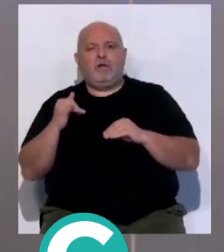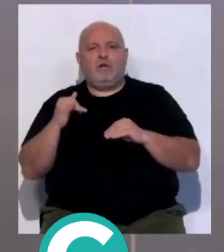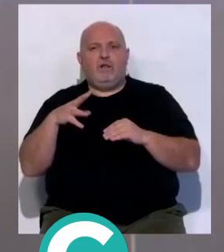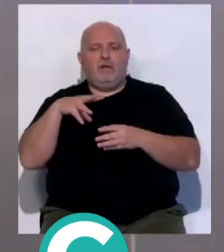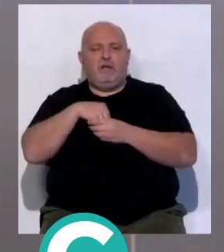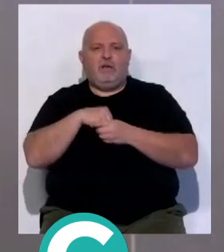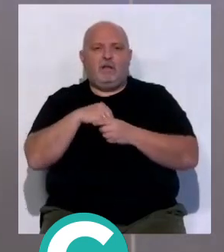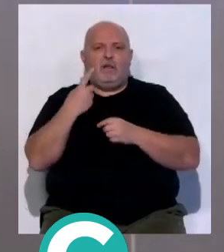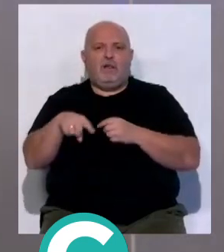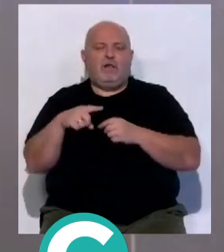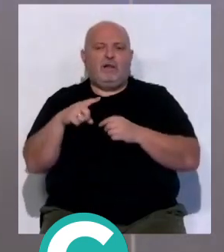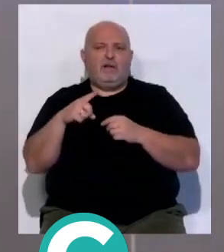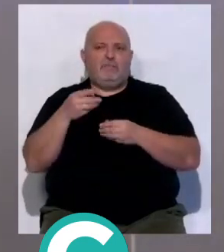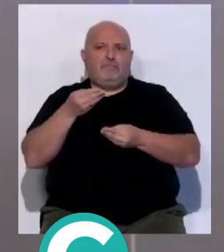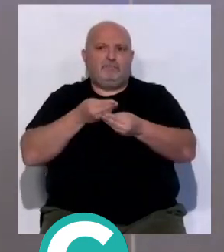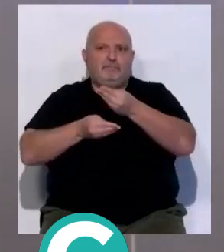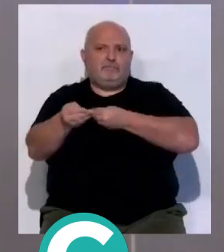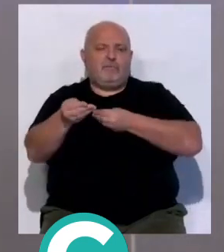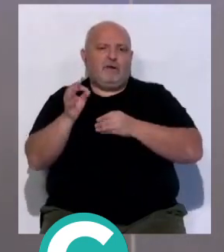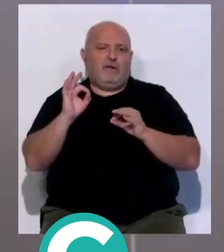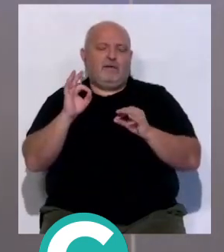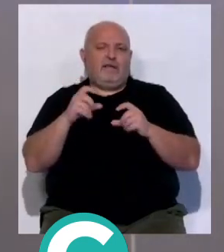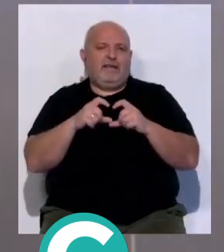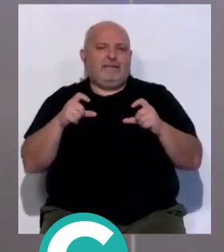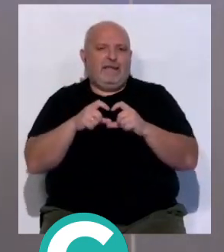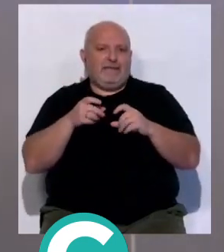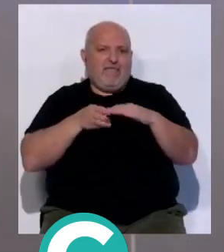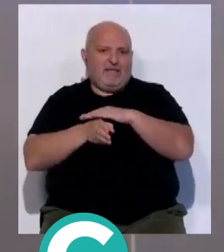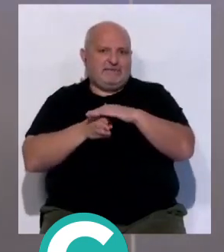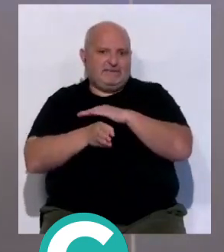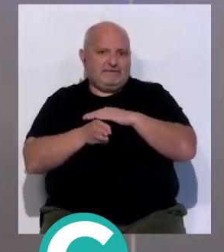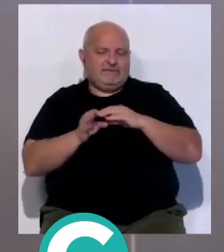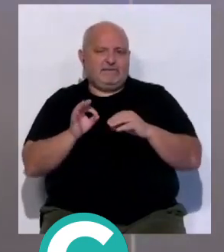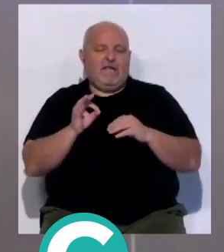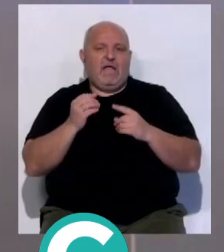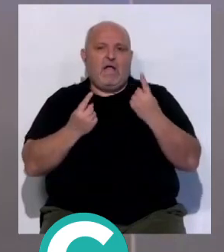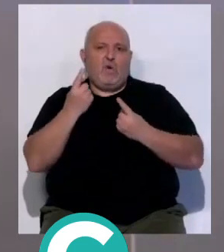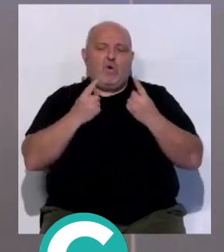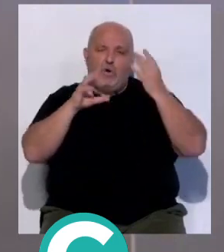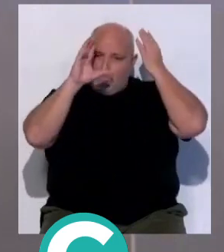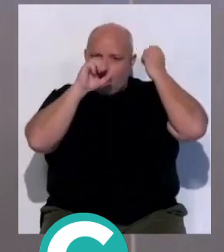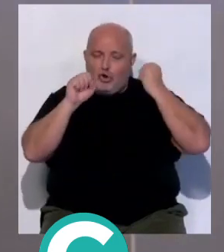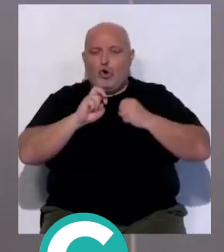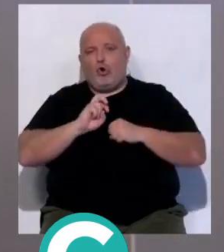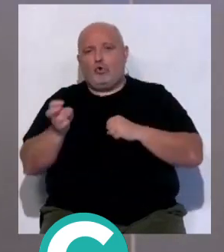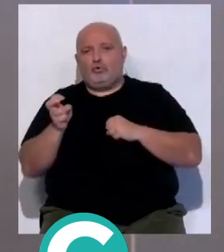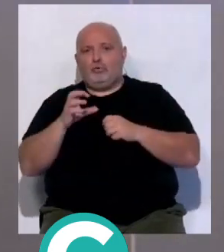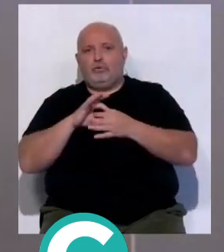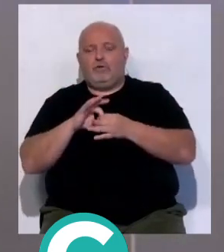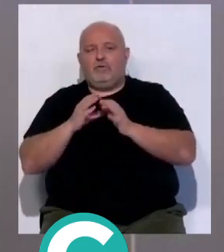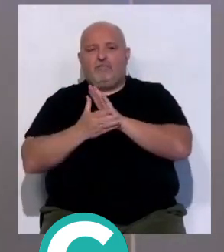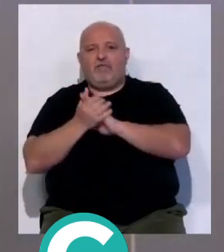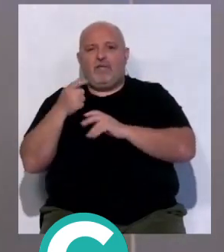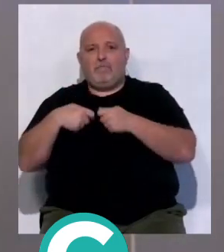ellos tienen unos intercambios de entradas, siempre, algunas de protocolo, pero ahí después, a través de la